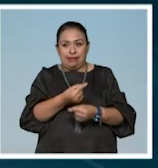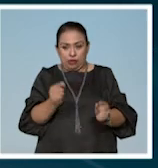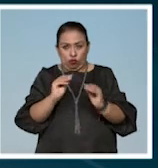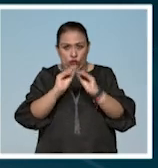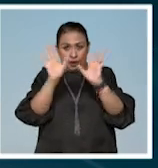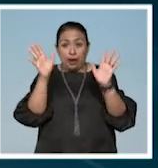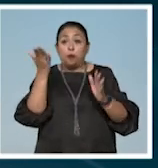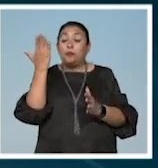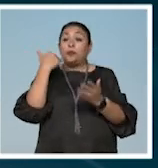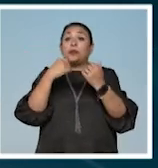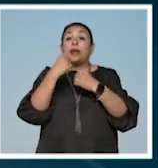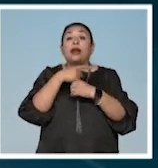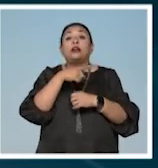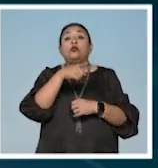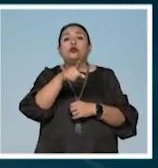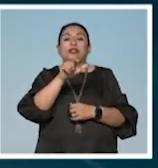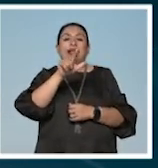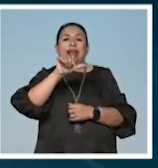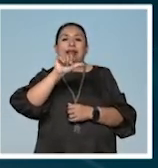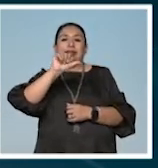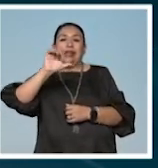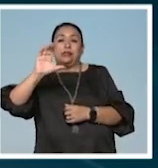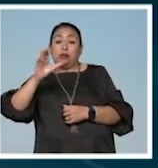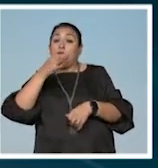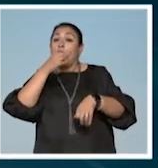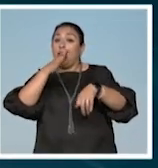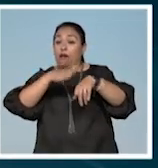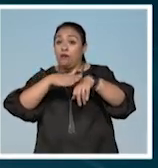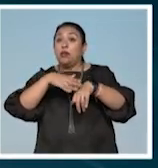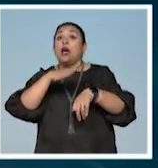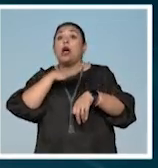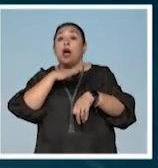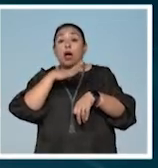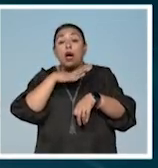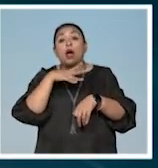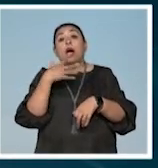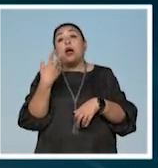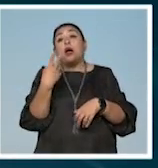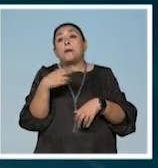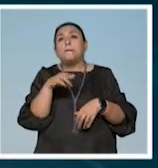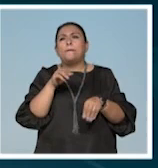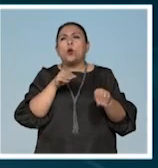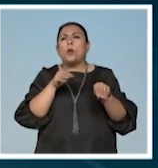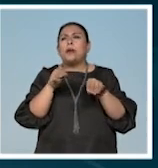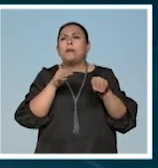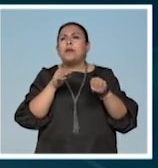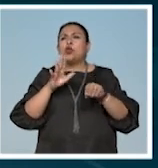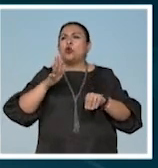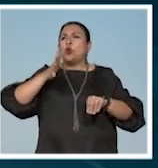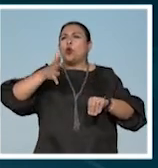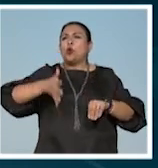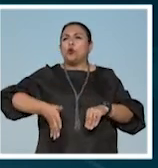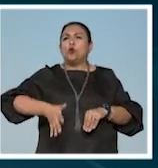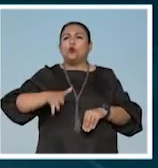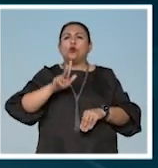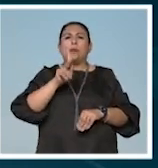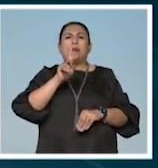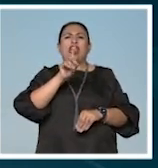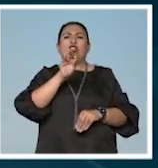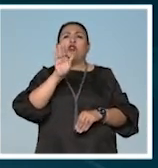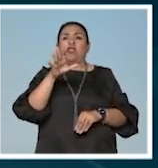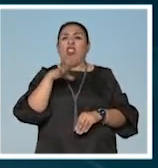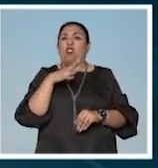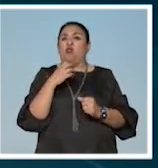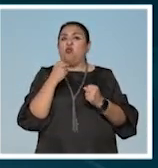Desde hace años, Alas AC ha advertido la existencia de los llamados movimientos de orgullo pedófilo, que han